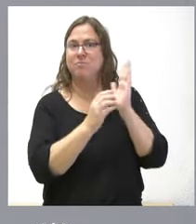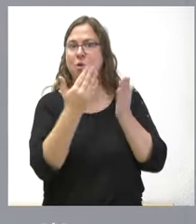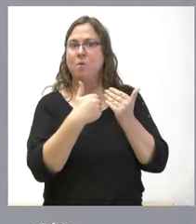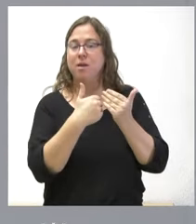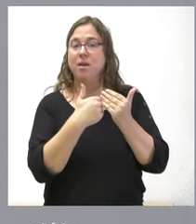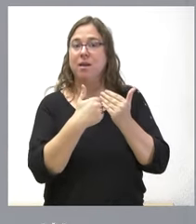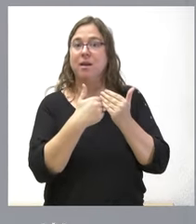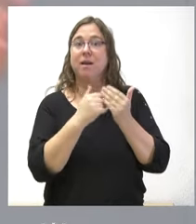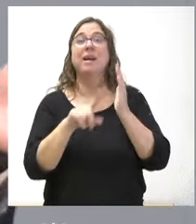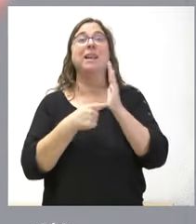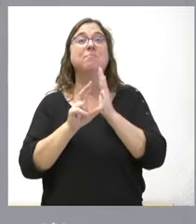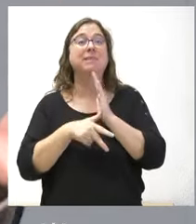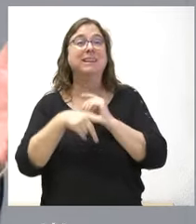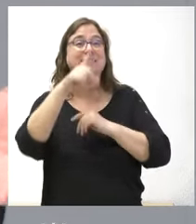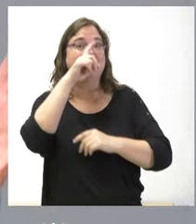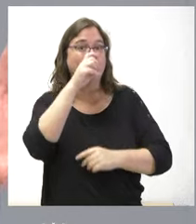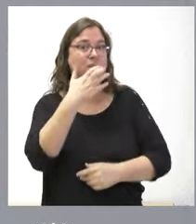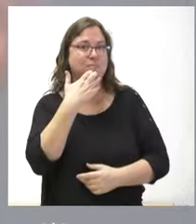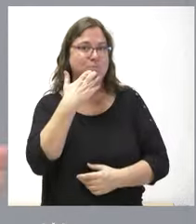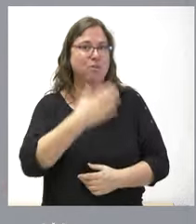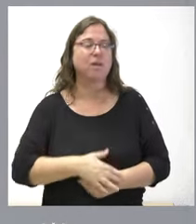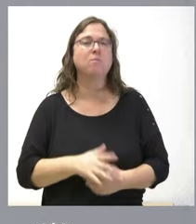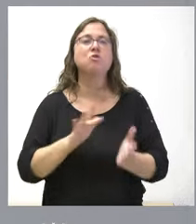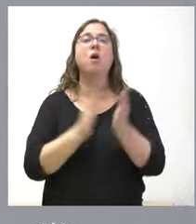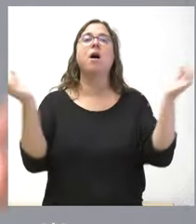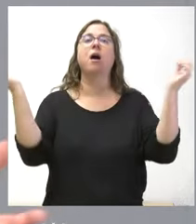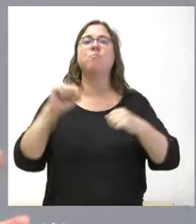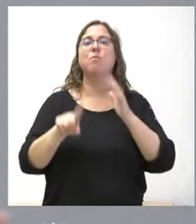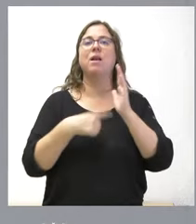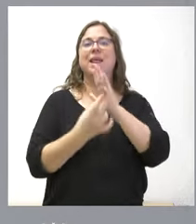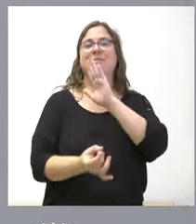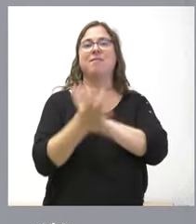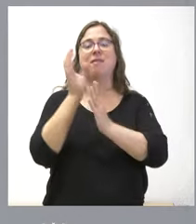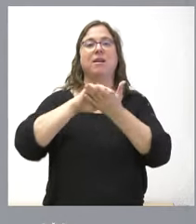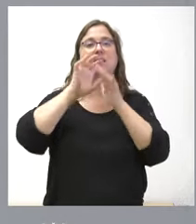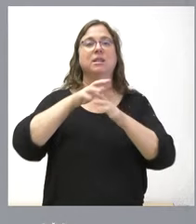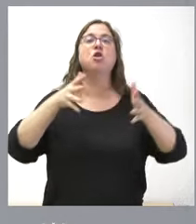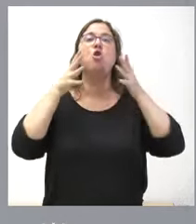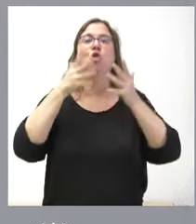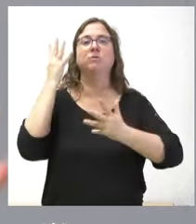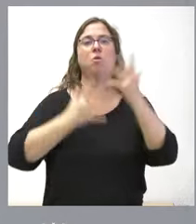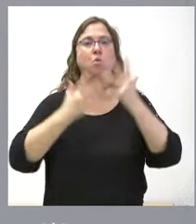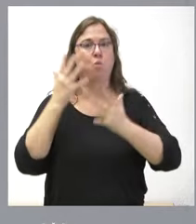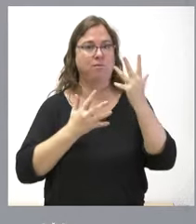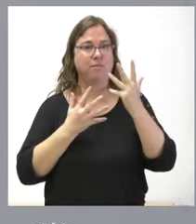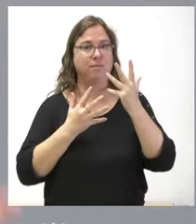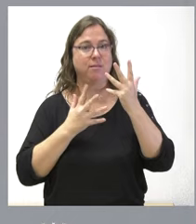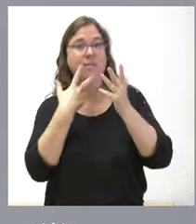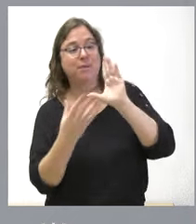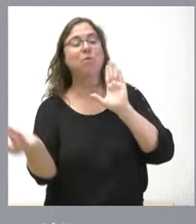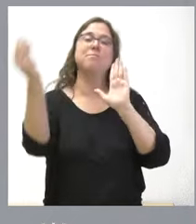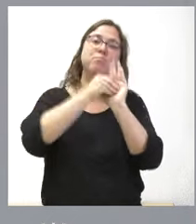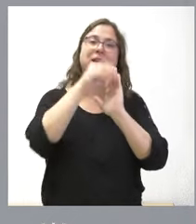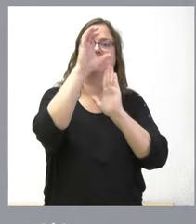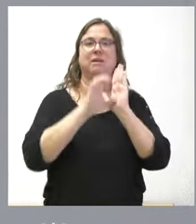tarde que en la ley recordarán ustedes por ejemplo que se aprobó por ley crear en Castilla y León un Consejo de Cuentas y luego se elevó a rango de estatuto ¿qué